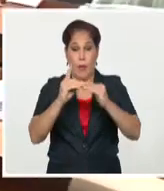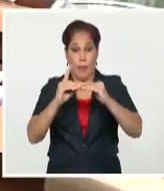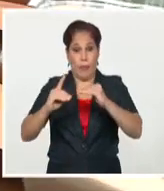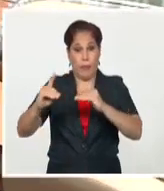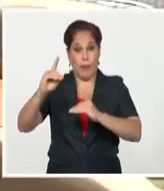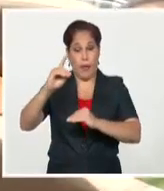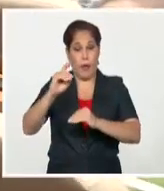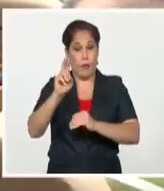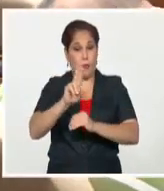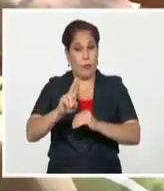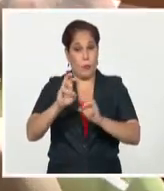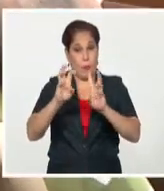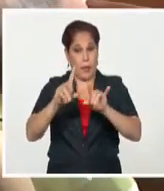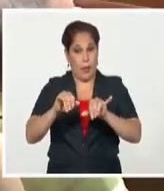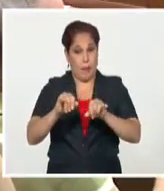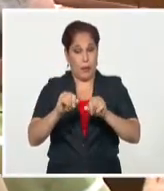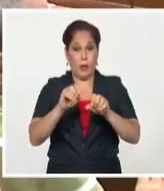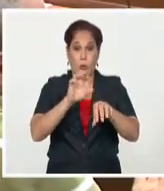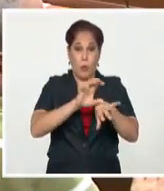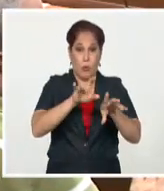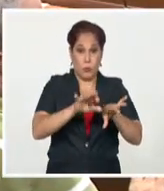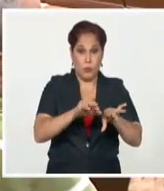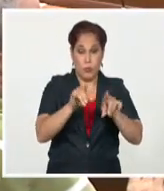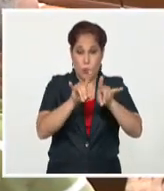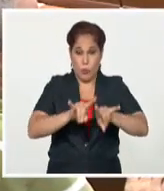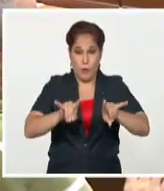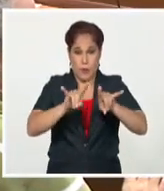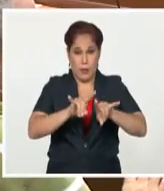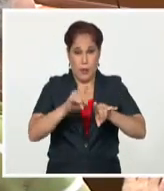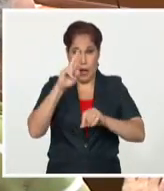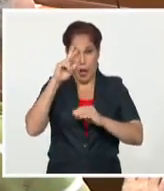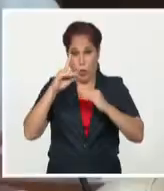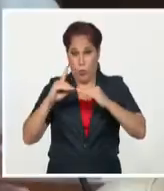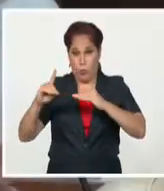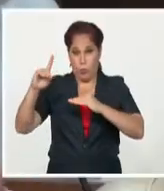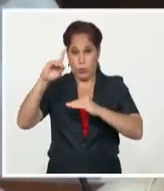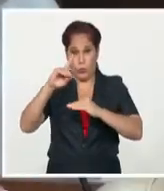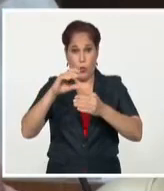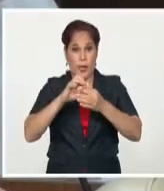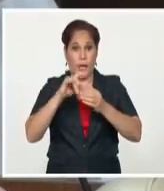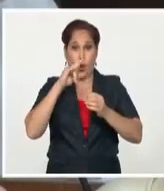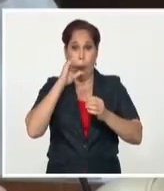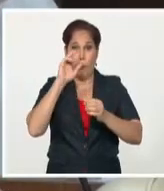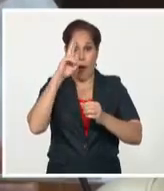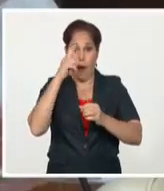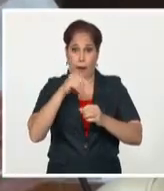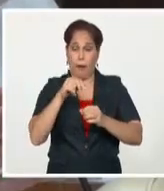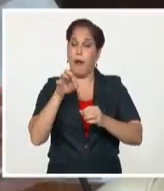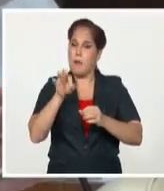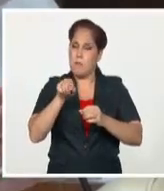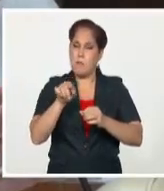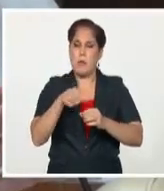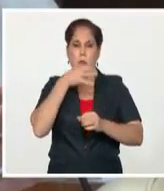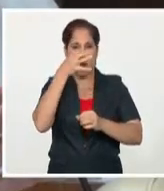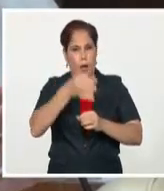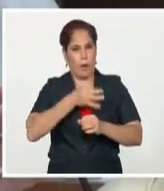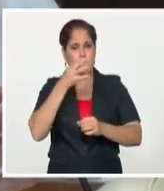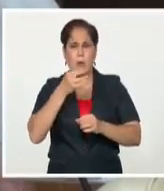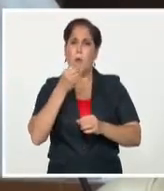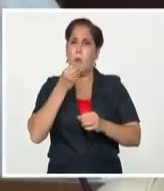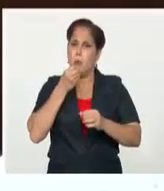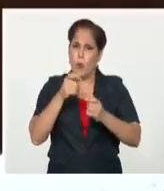Matemática y Computación de la Universidad de La Habana, doctor en Ciencias Raúl Guinovart. En particular, el experto alertó sobre el